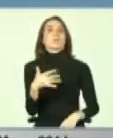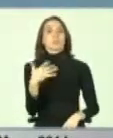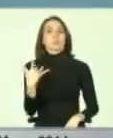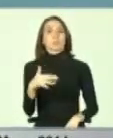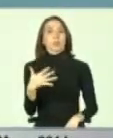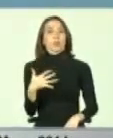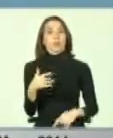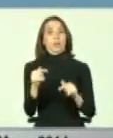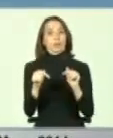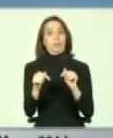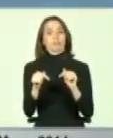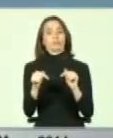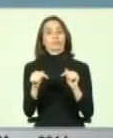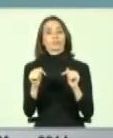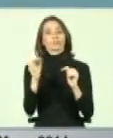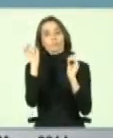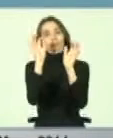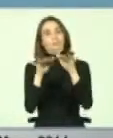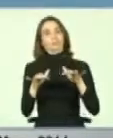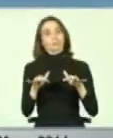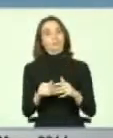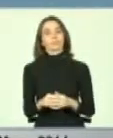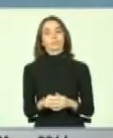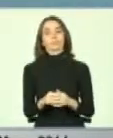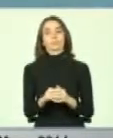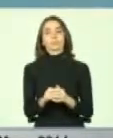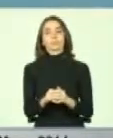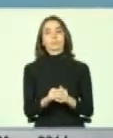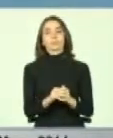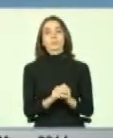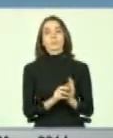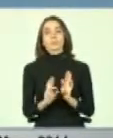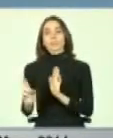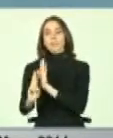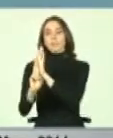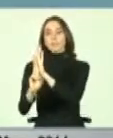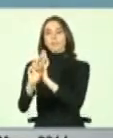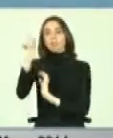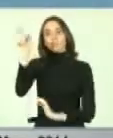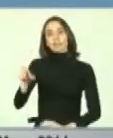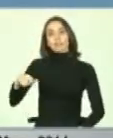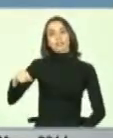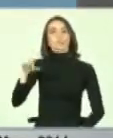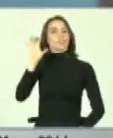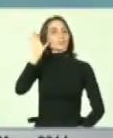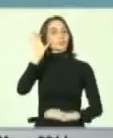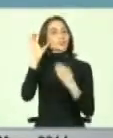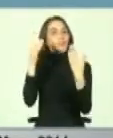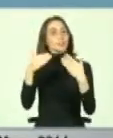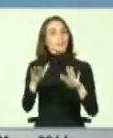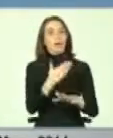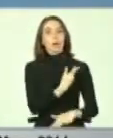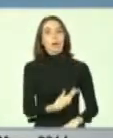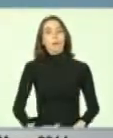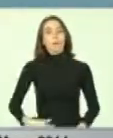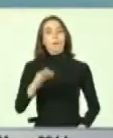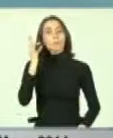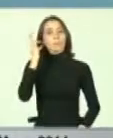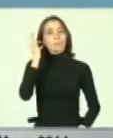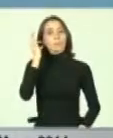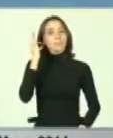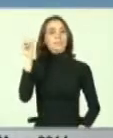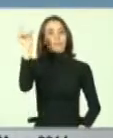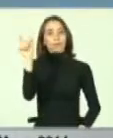e importante evento. A la representación del Senado, escuchamos ya a la Presidenta del Senado, que